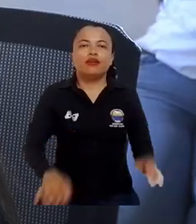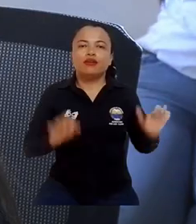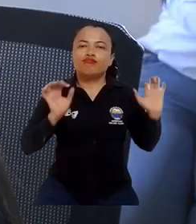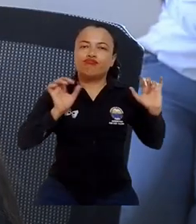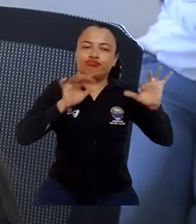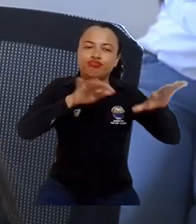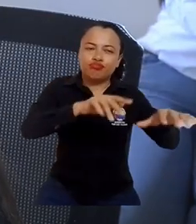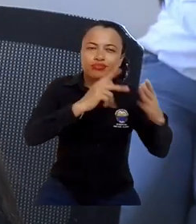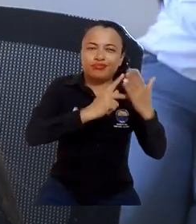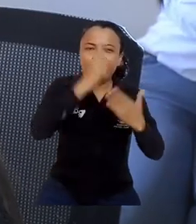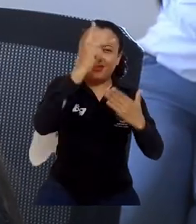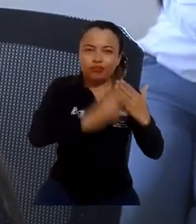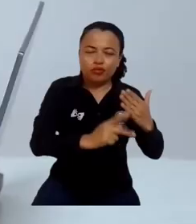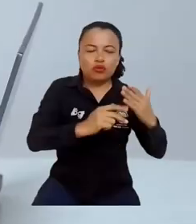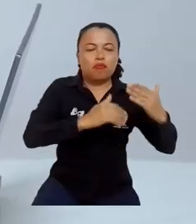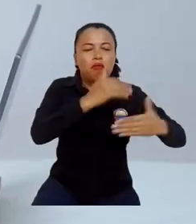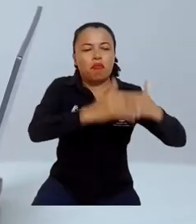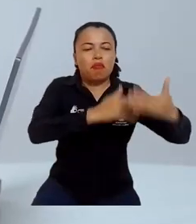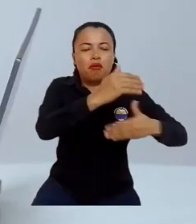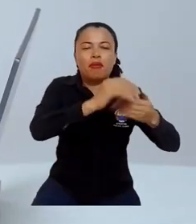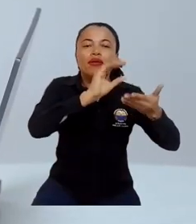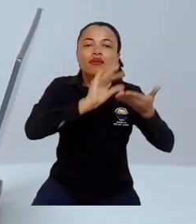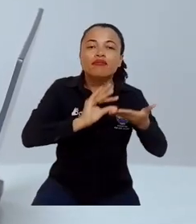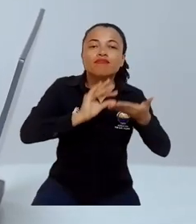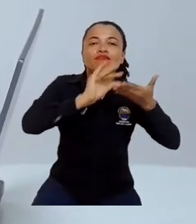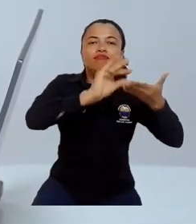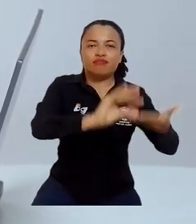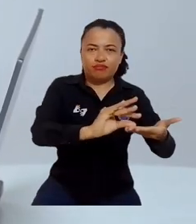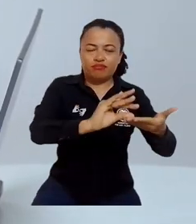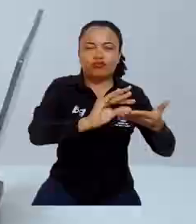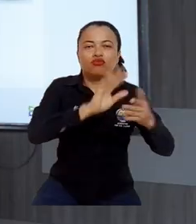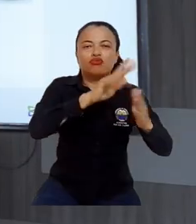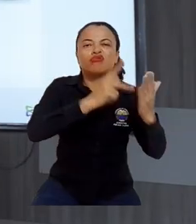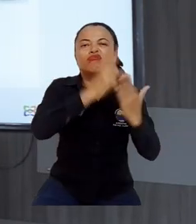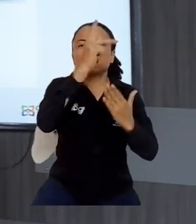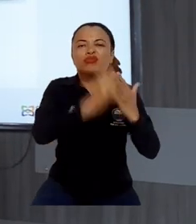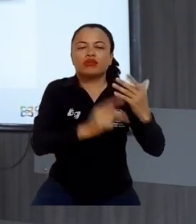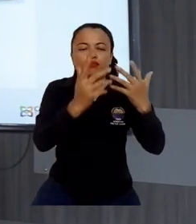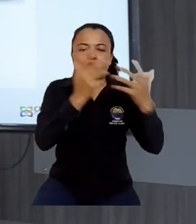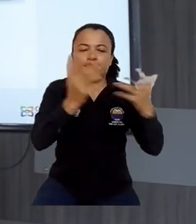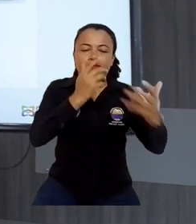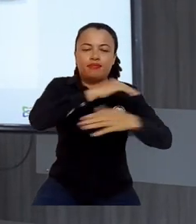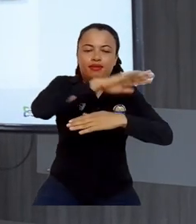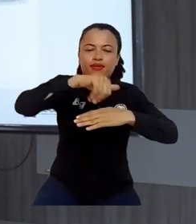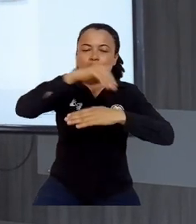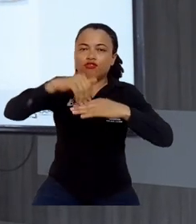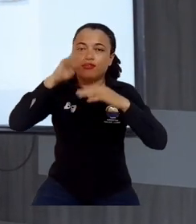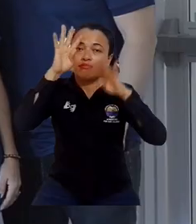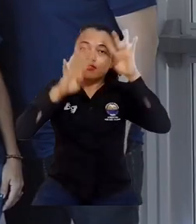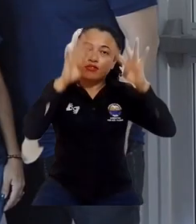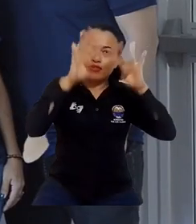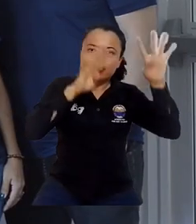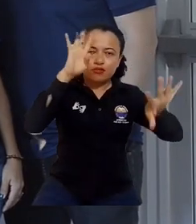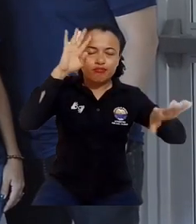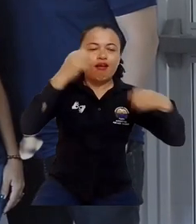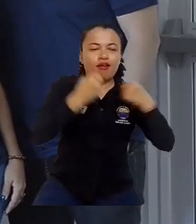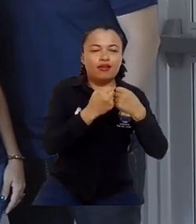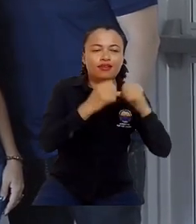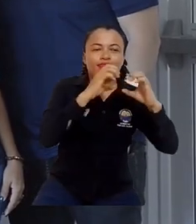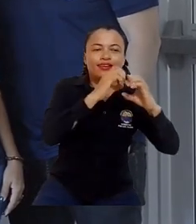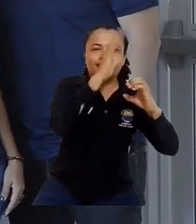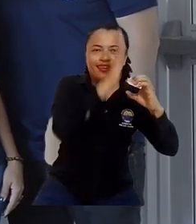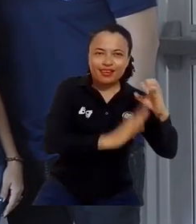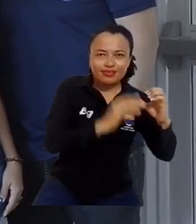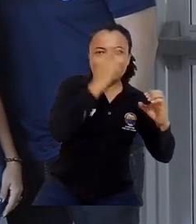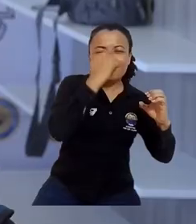Con las sesiones de Project Pitch, avanza con éxito la fase de prototipado del proyecto Sistemas de Gestión de Innovación, en alianza